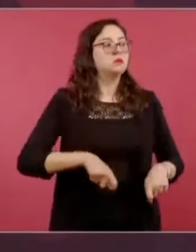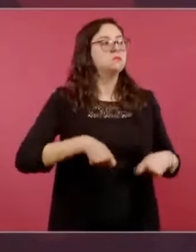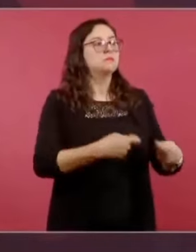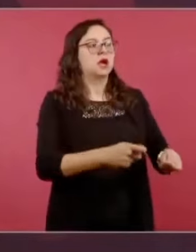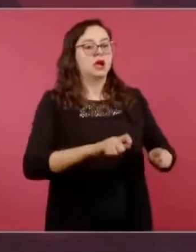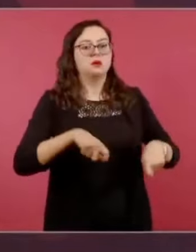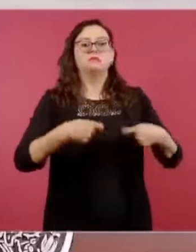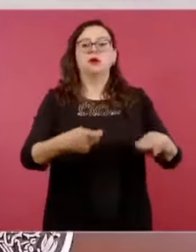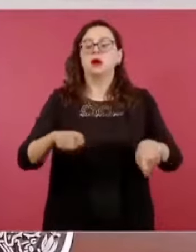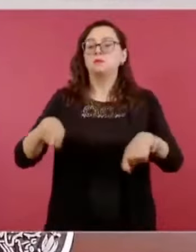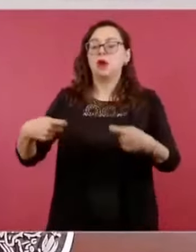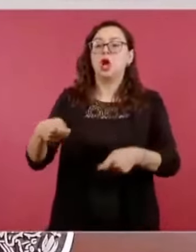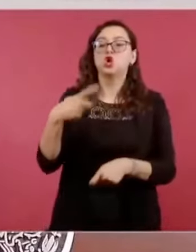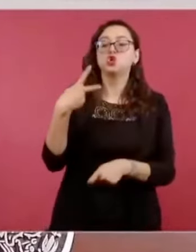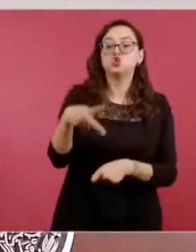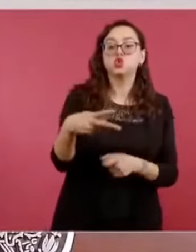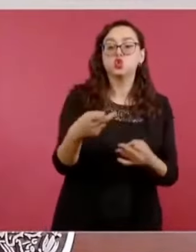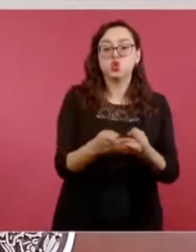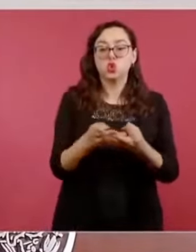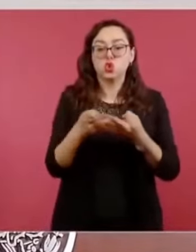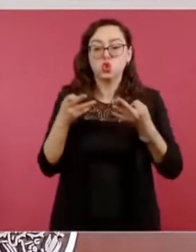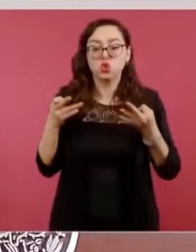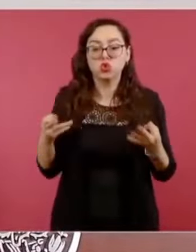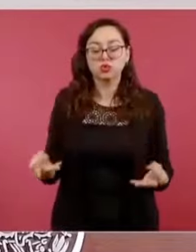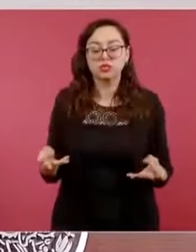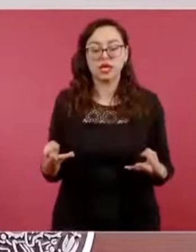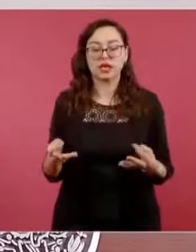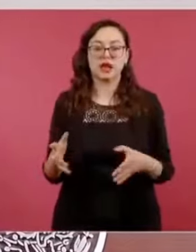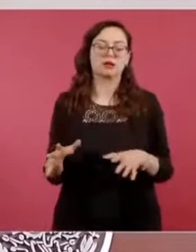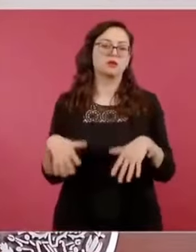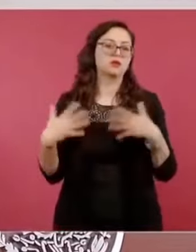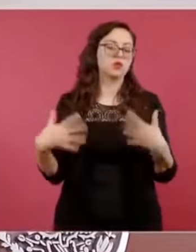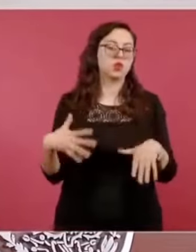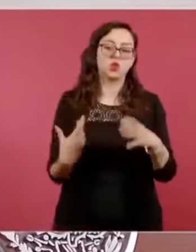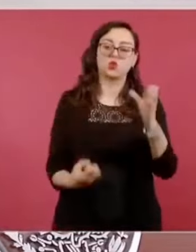la estructura agraria existente.